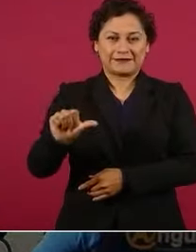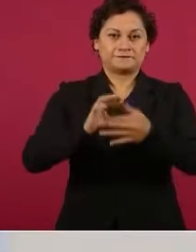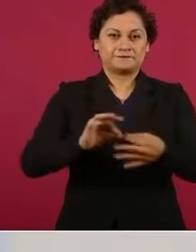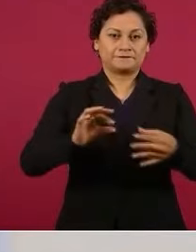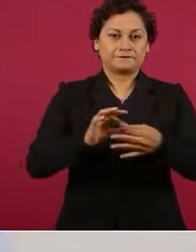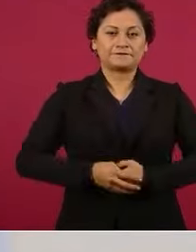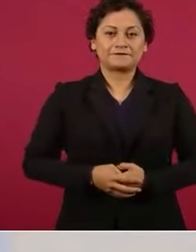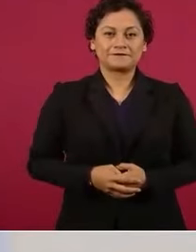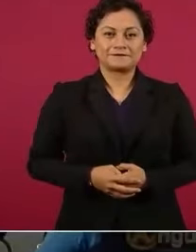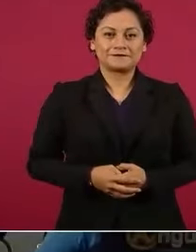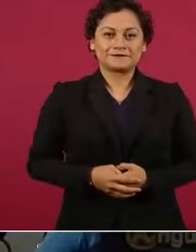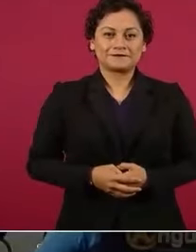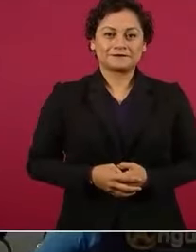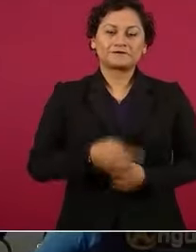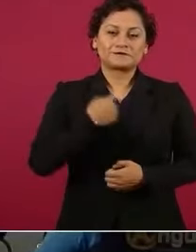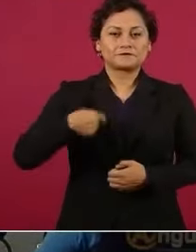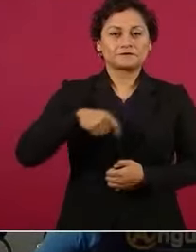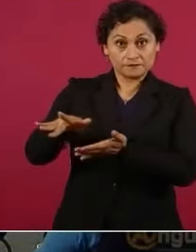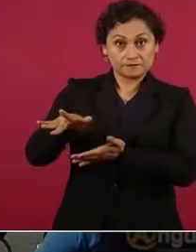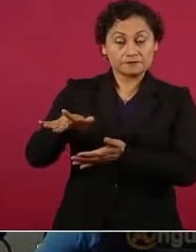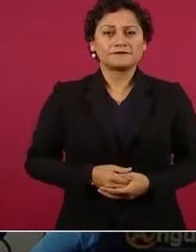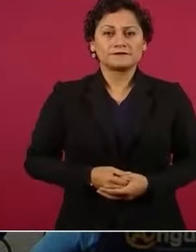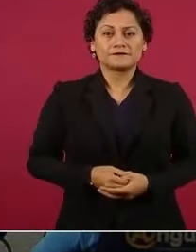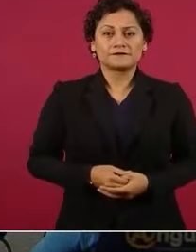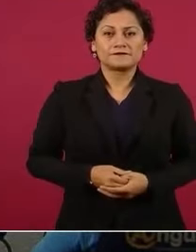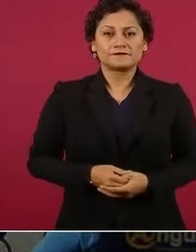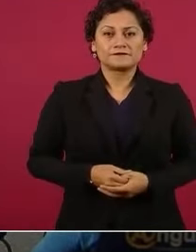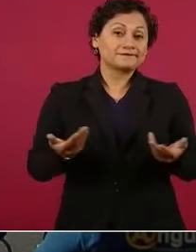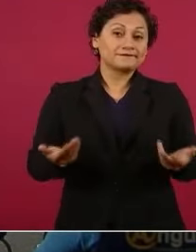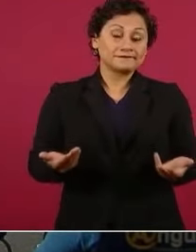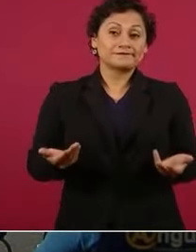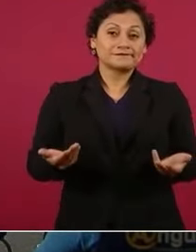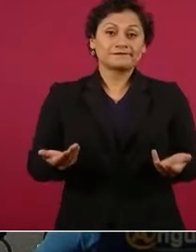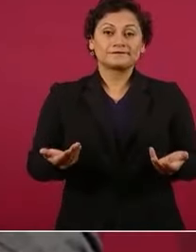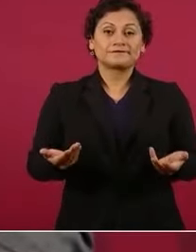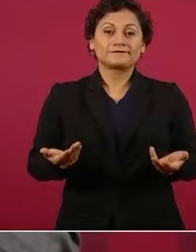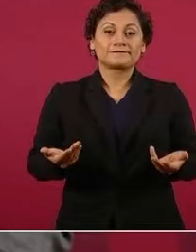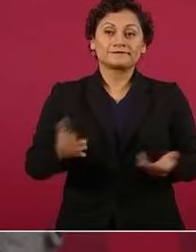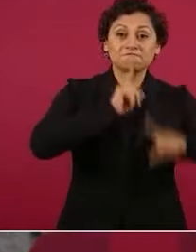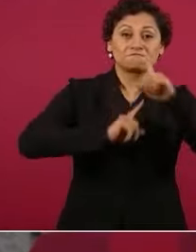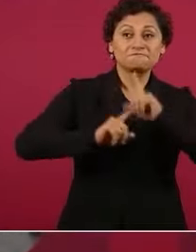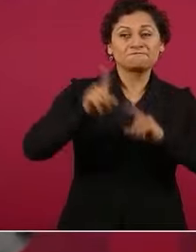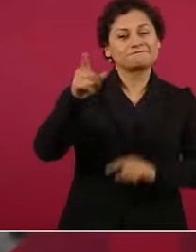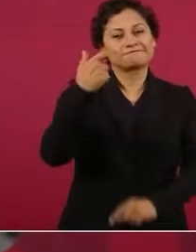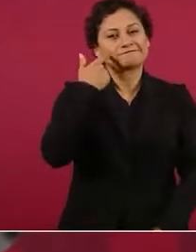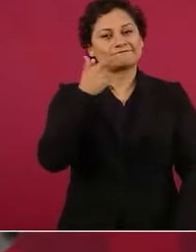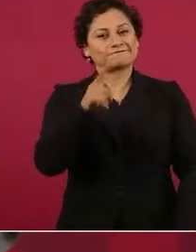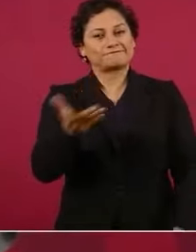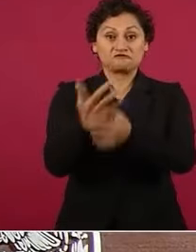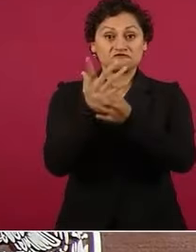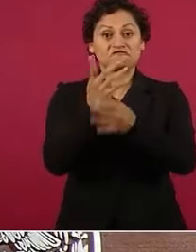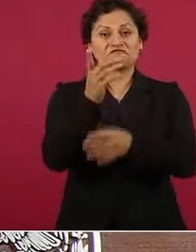sección. La apoyamos porque no les gusta a los mentirosos, además de